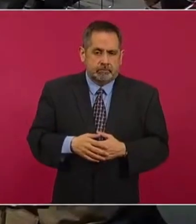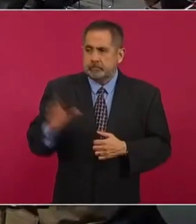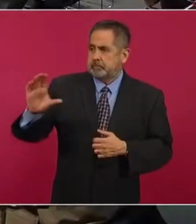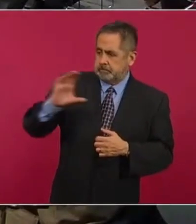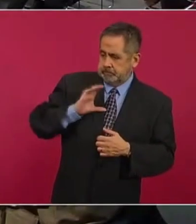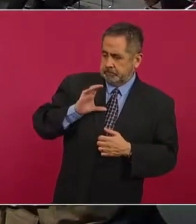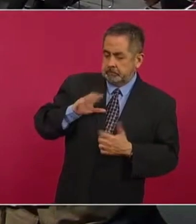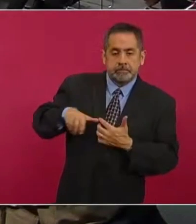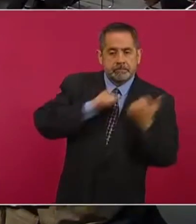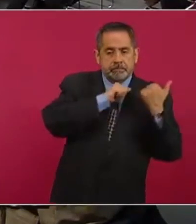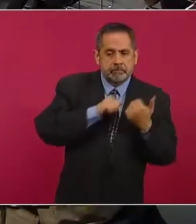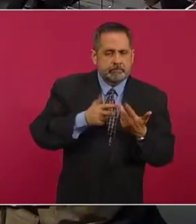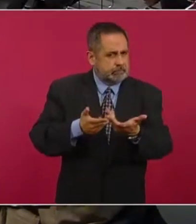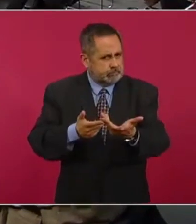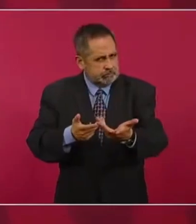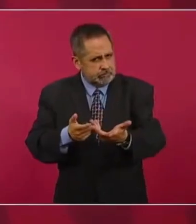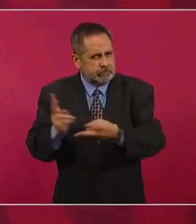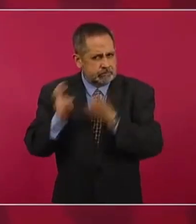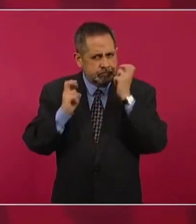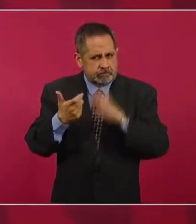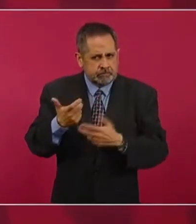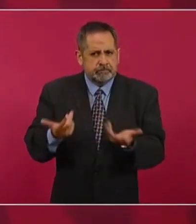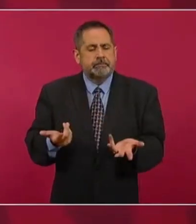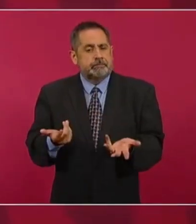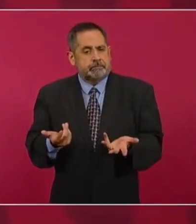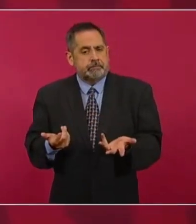llevaron el dinero, sí se robaron el dinero.